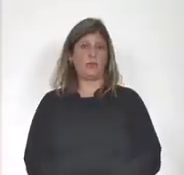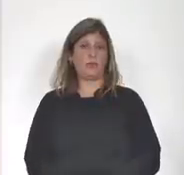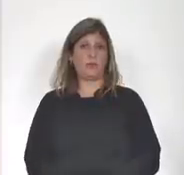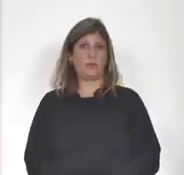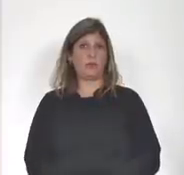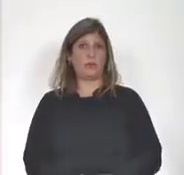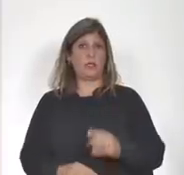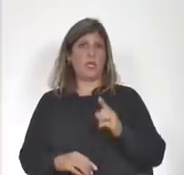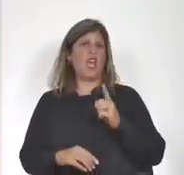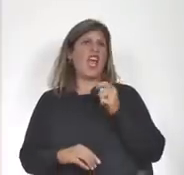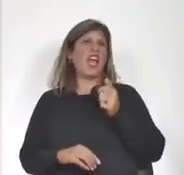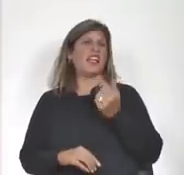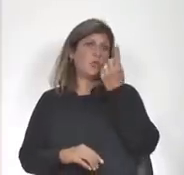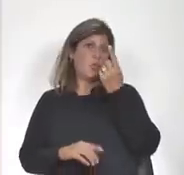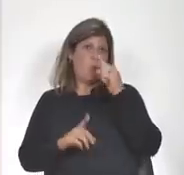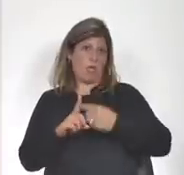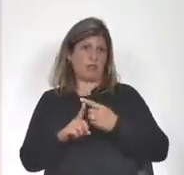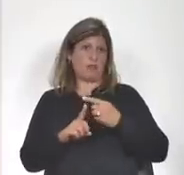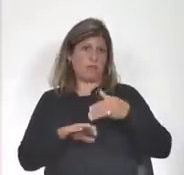había transcurrido casi un mes.